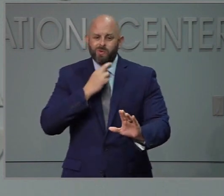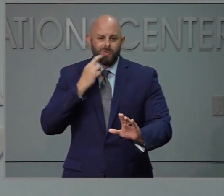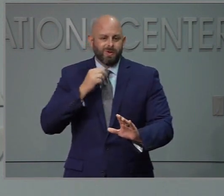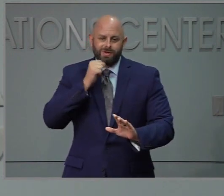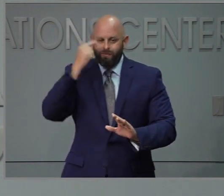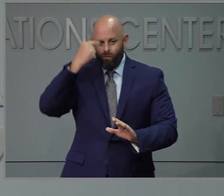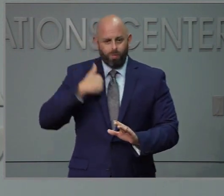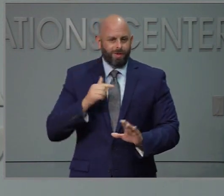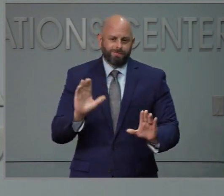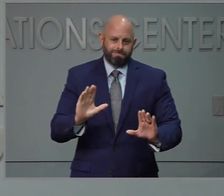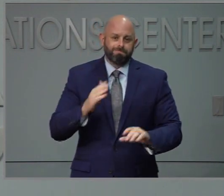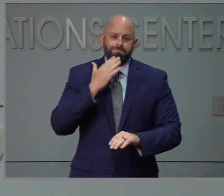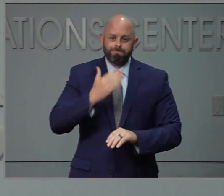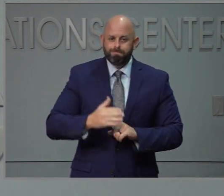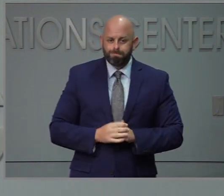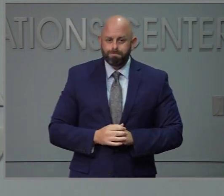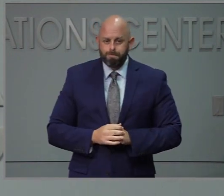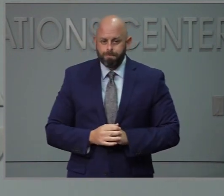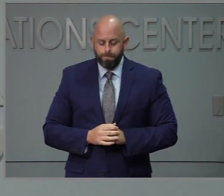La siguiente por favor.